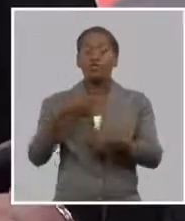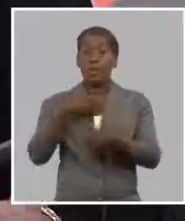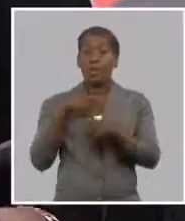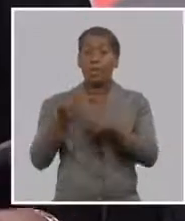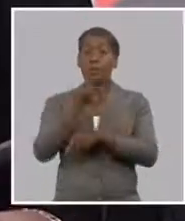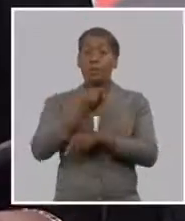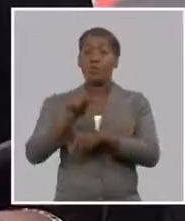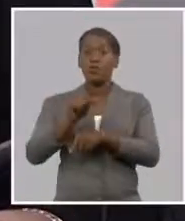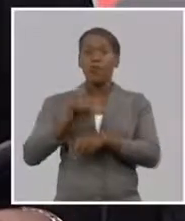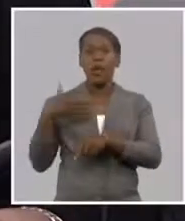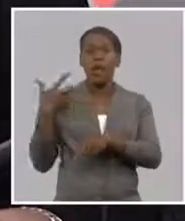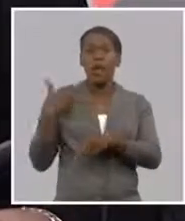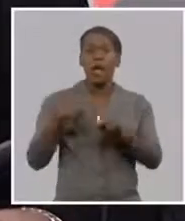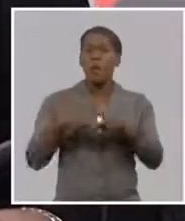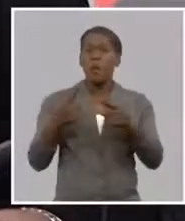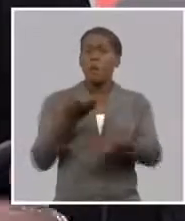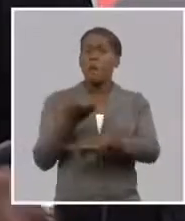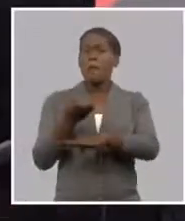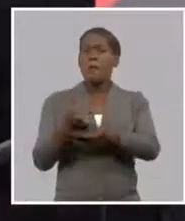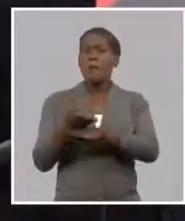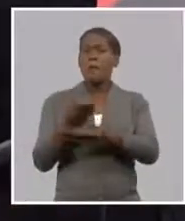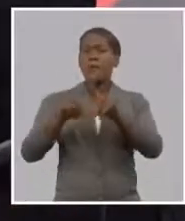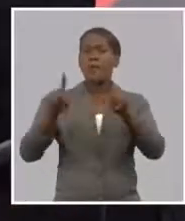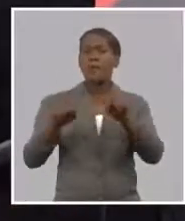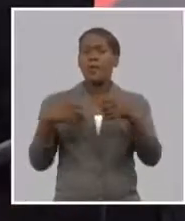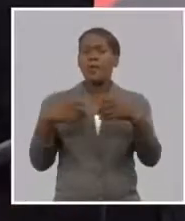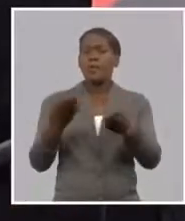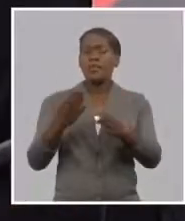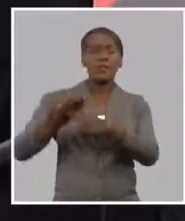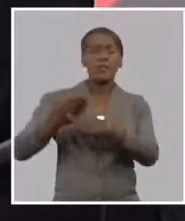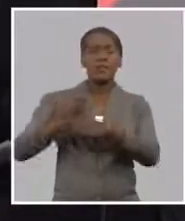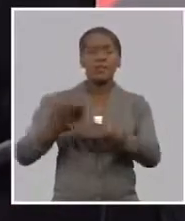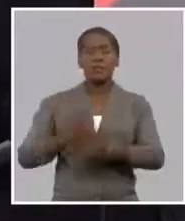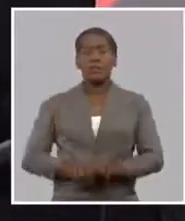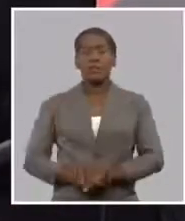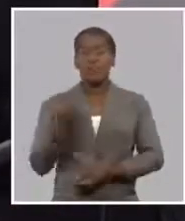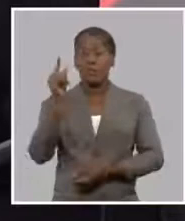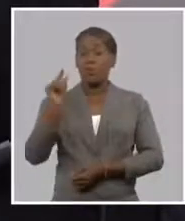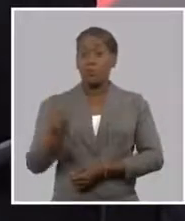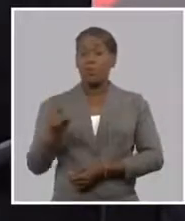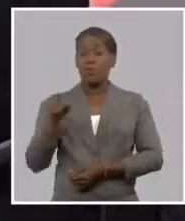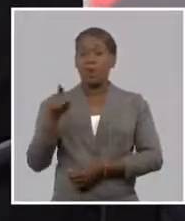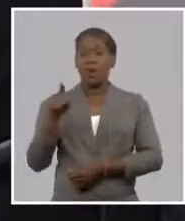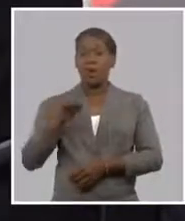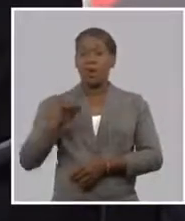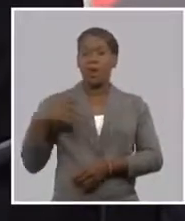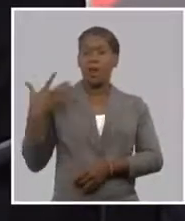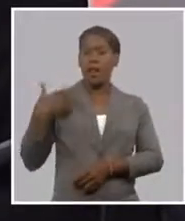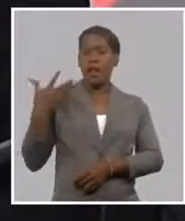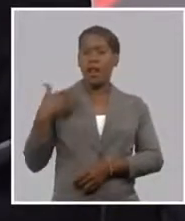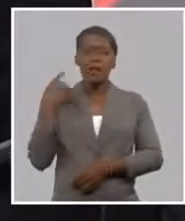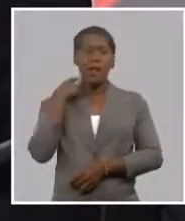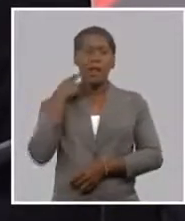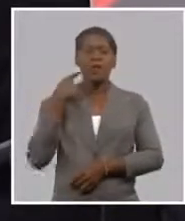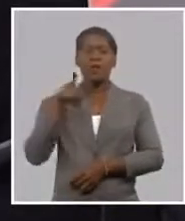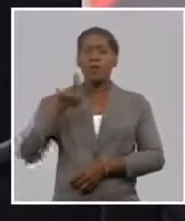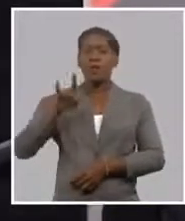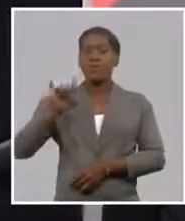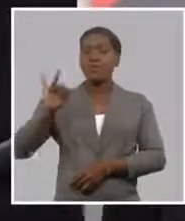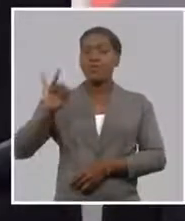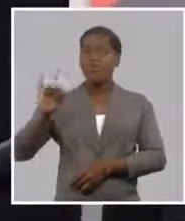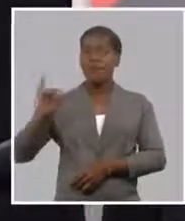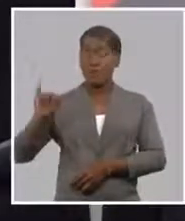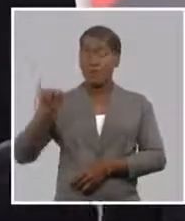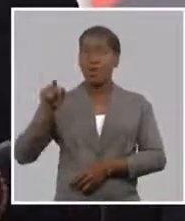del ministro del presidente Raúl León Torres durante el quinto congreso de la ANAP en el año 1977. Entonces,